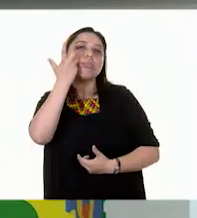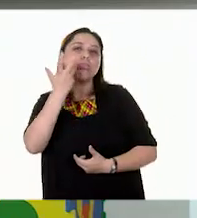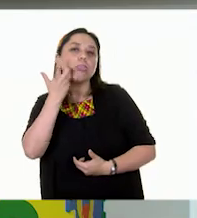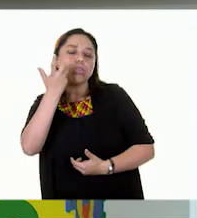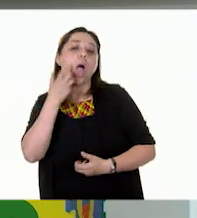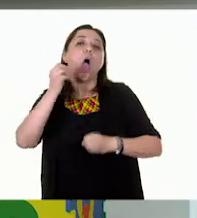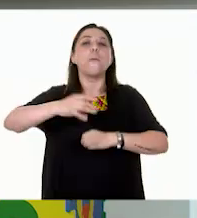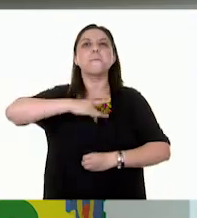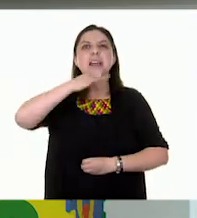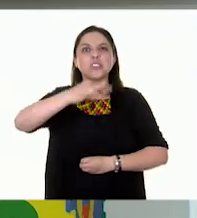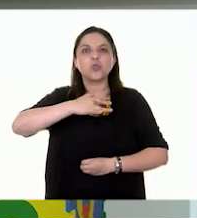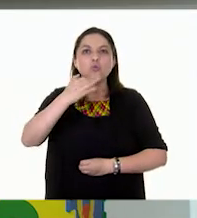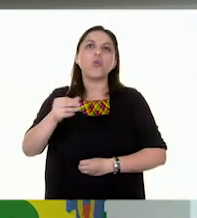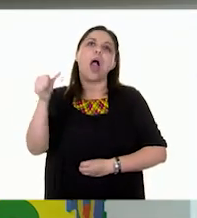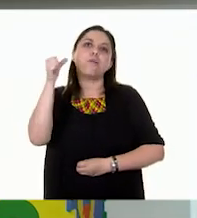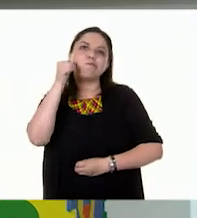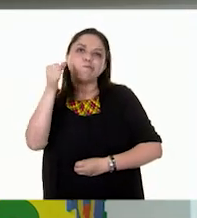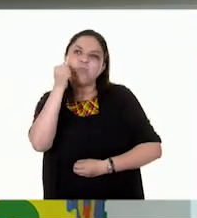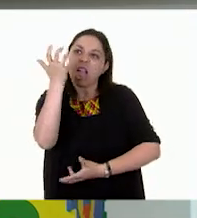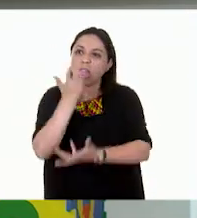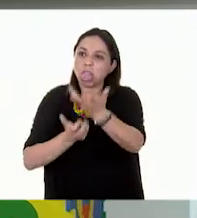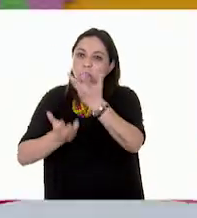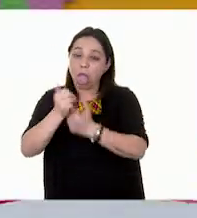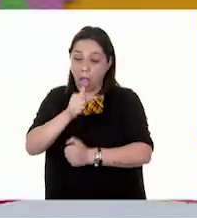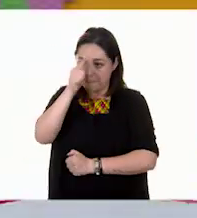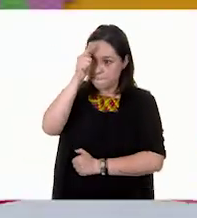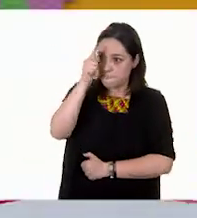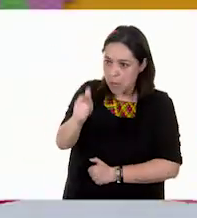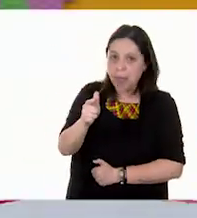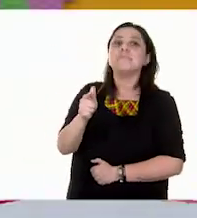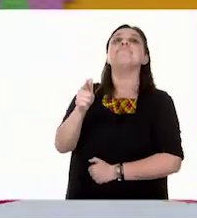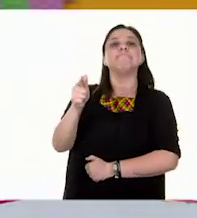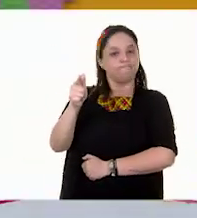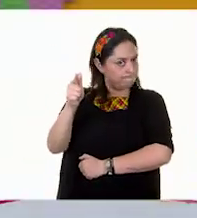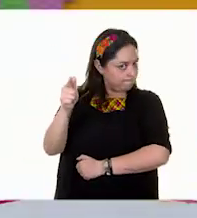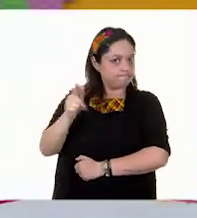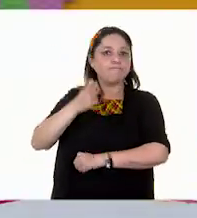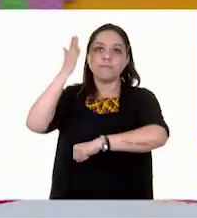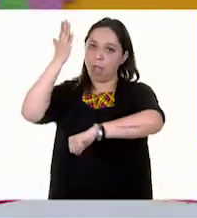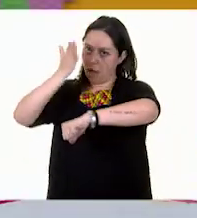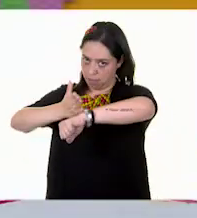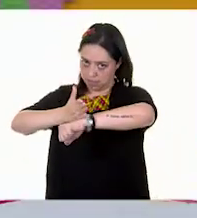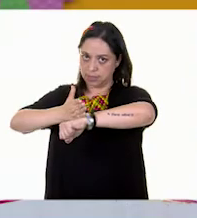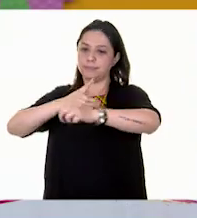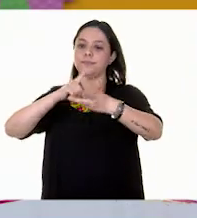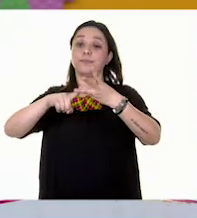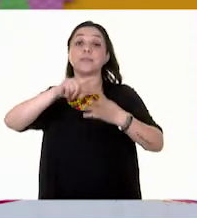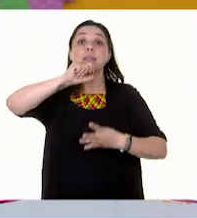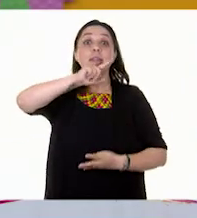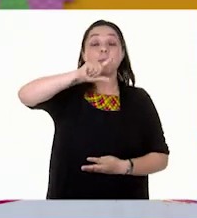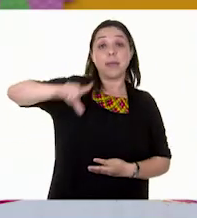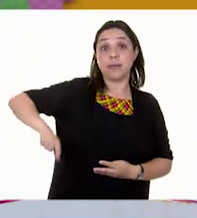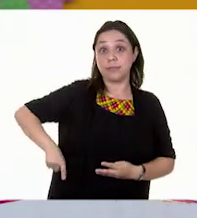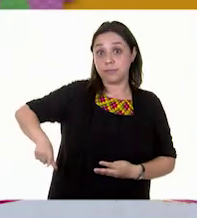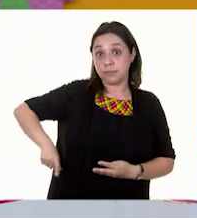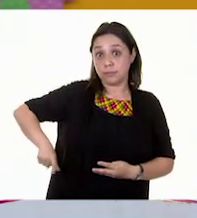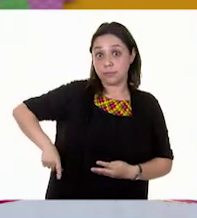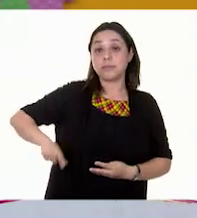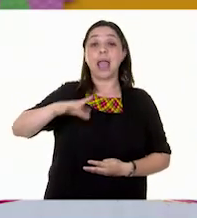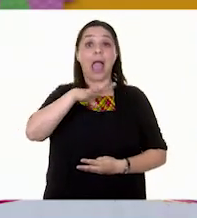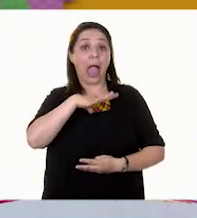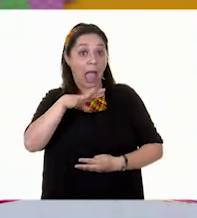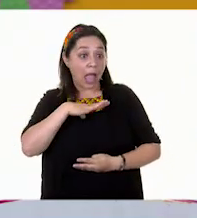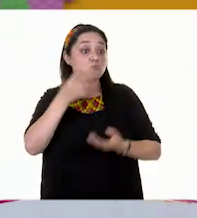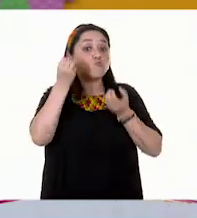basura o que queman llantas. Ay, sí. Que las autoridades garanticen transporte público suficiente